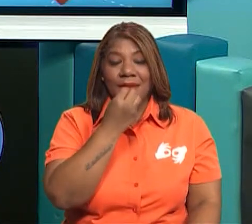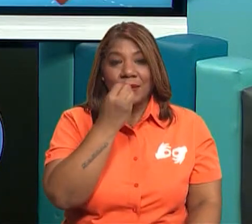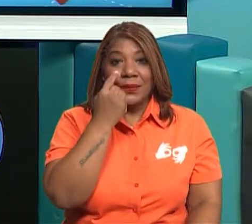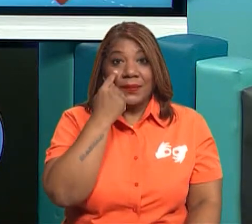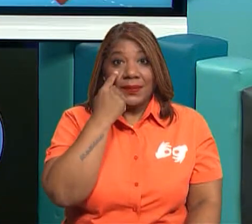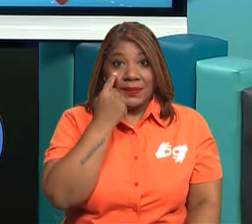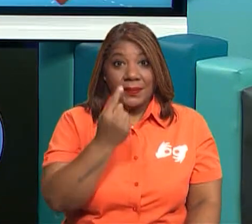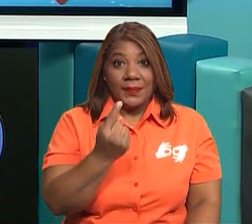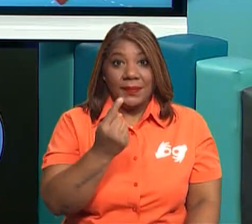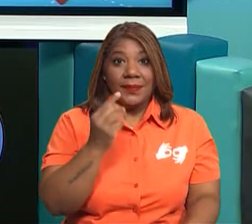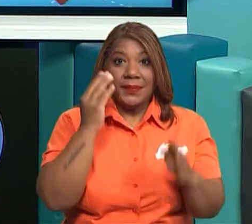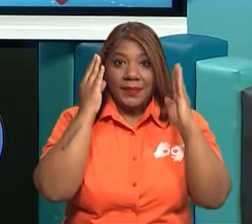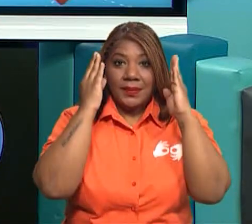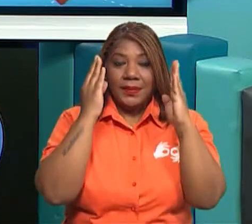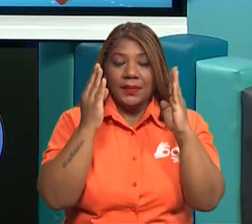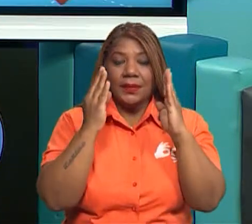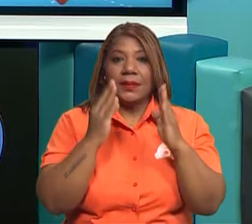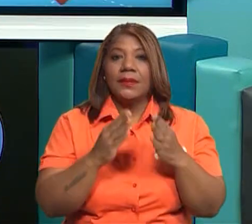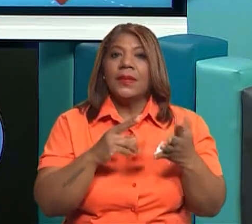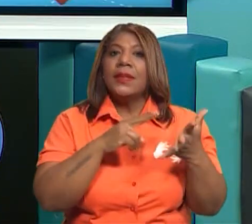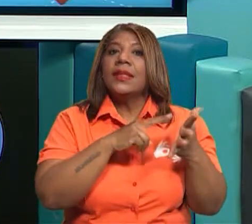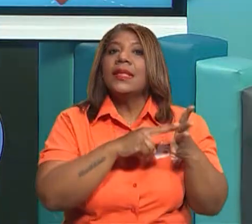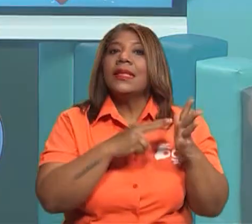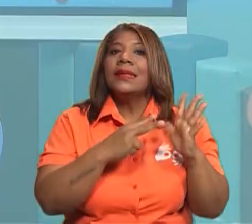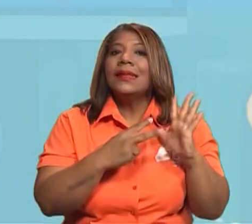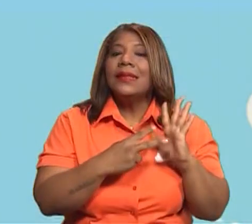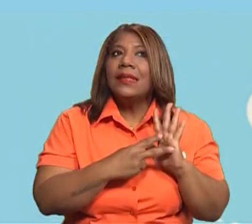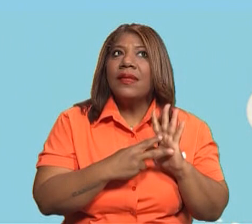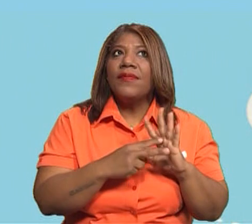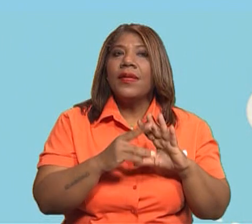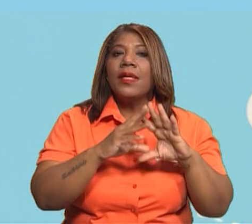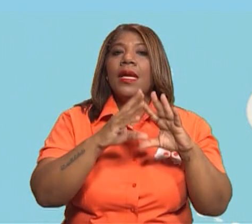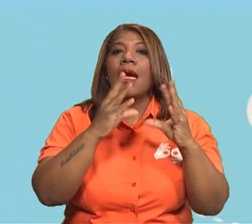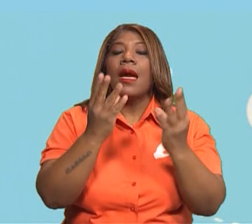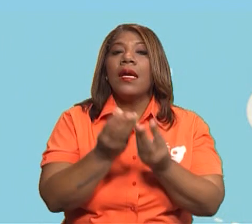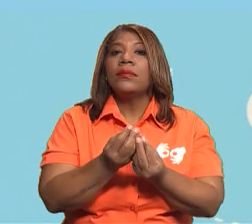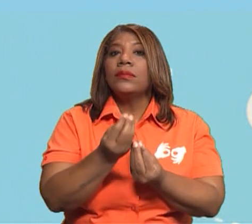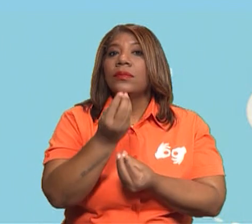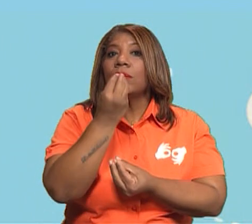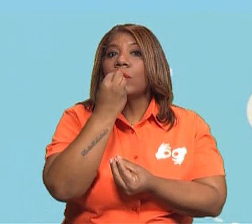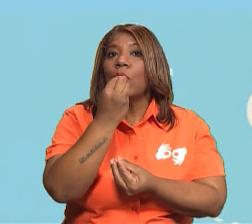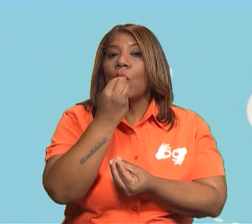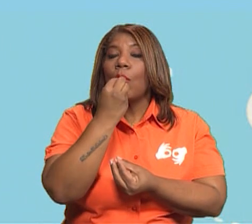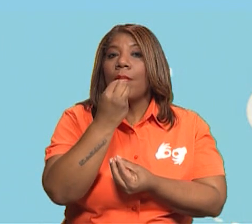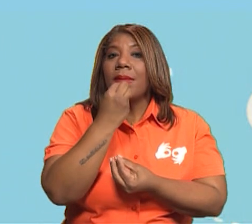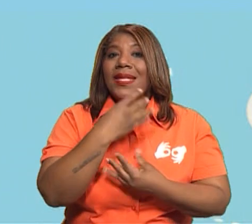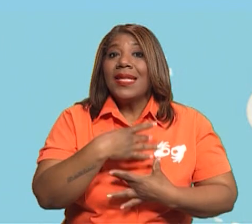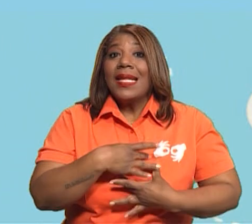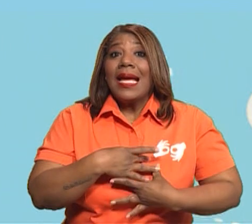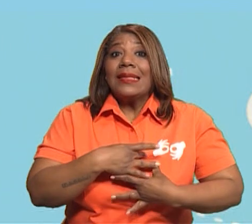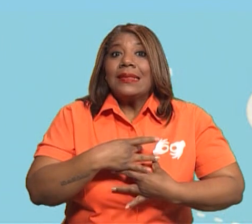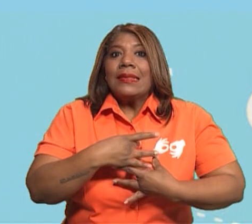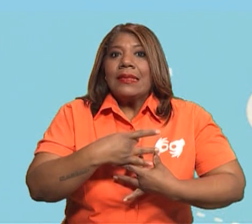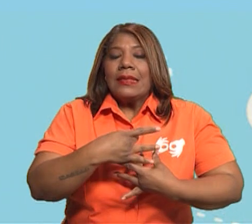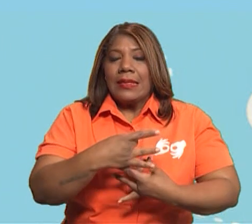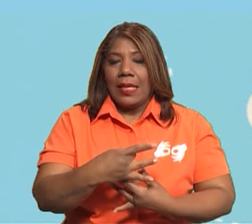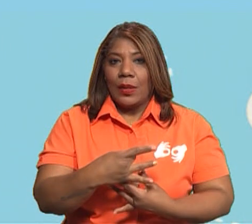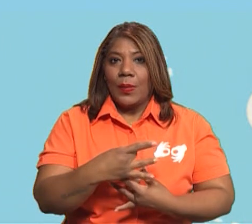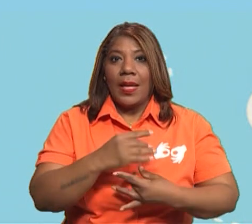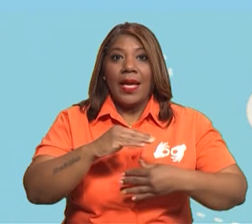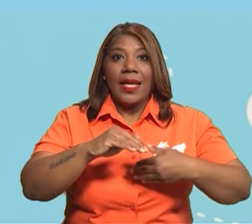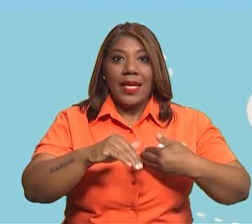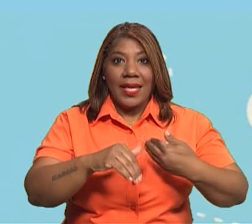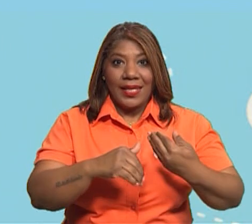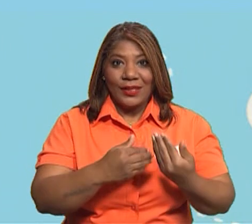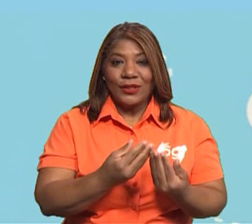es una alimentación saludable? Ah, es la que nos permite obtener los nutrientes que